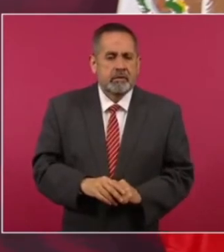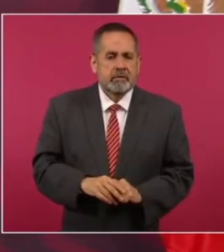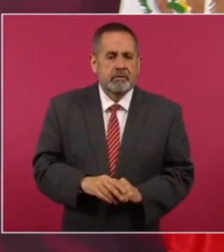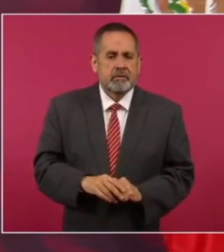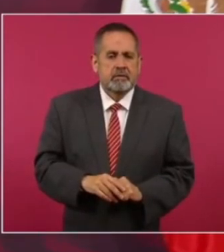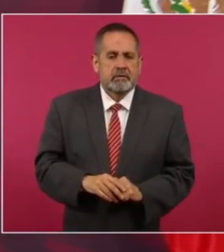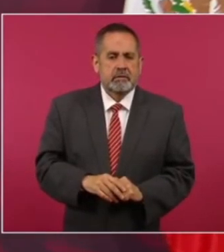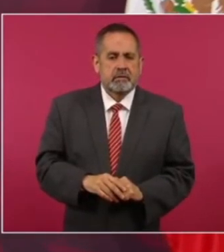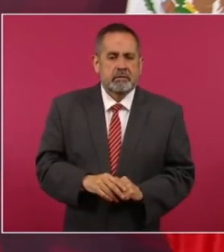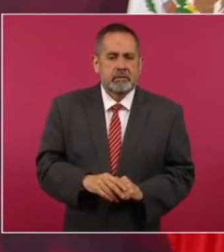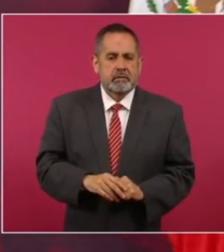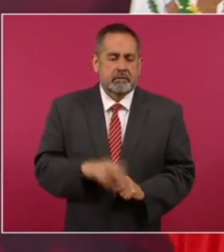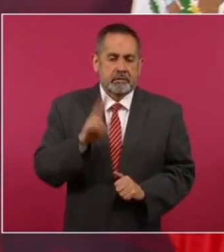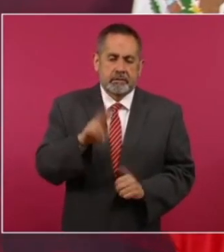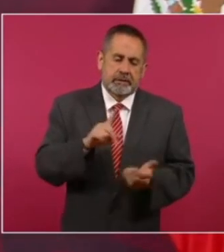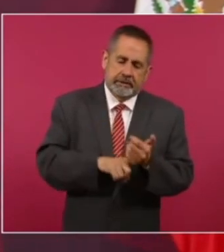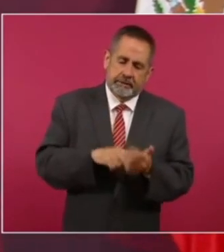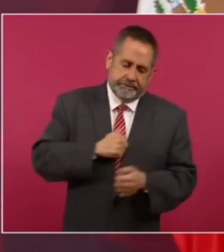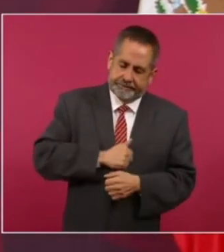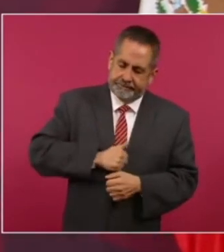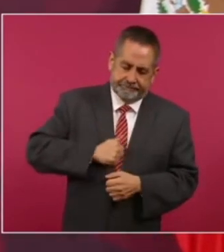pues lamentable